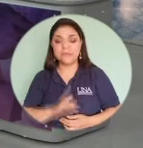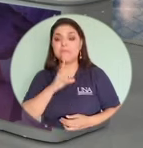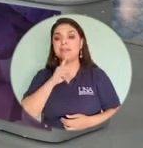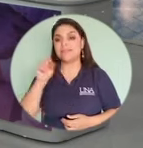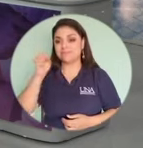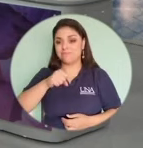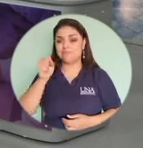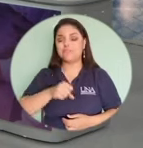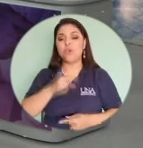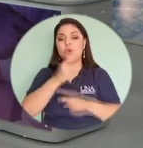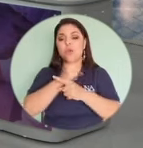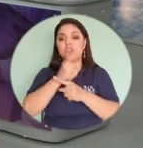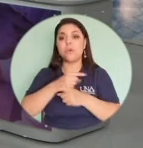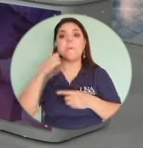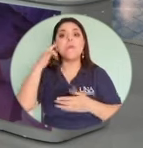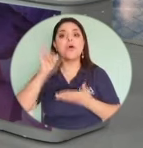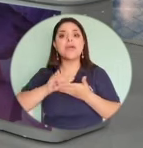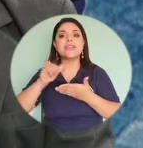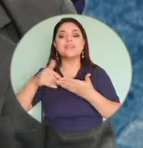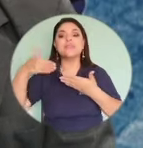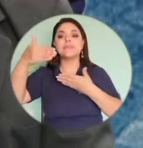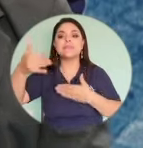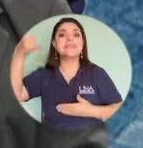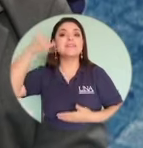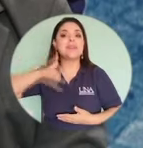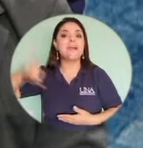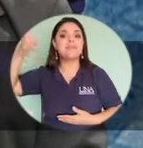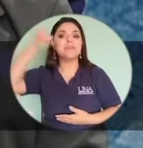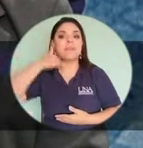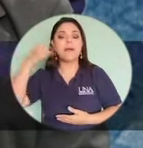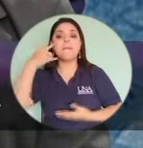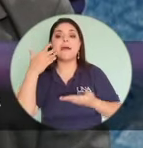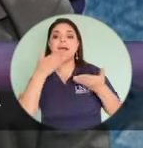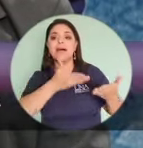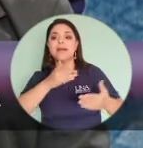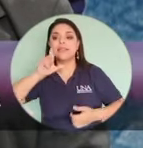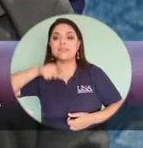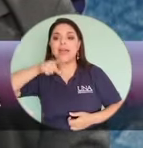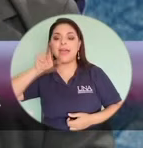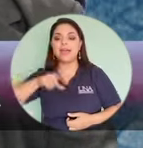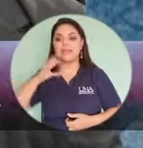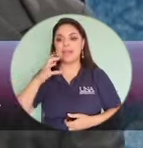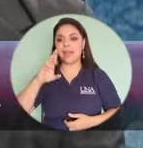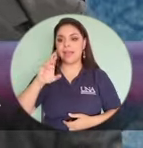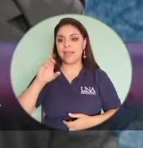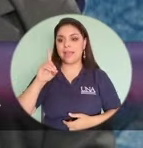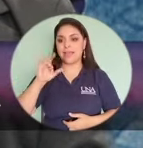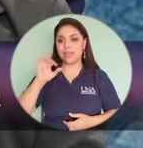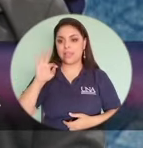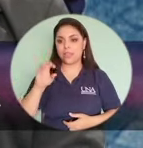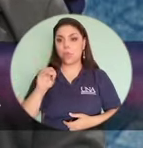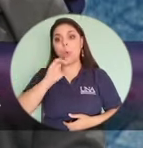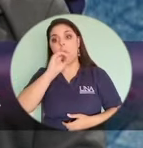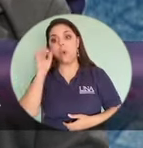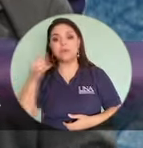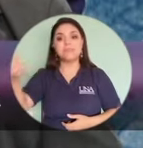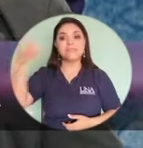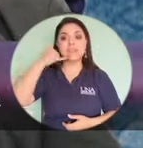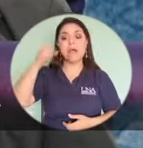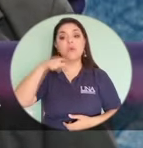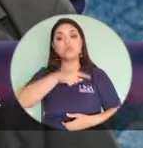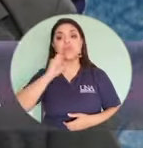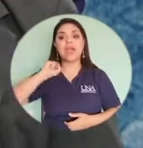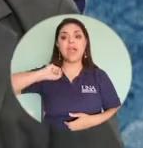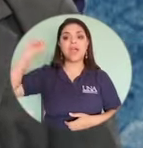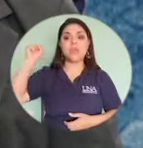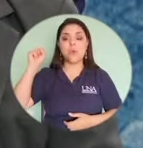empiezan a hacernos estas llamadas para ofrecernos tarjetas de crédito, llamarnos a decir que nos hemos ganado